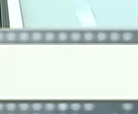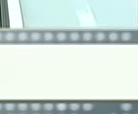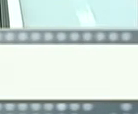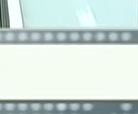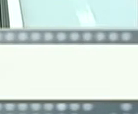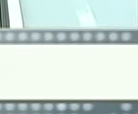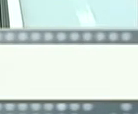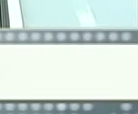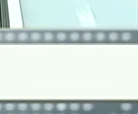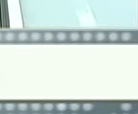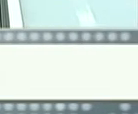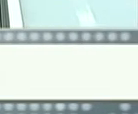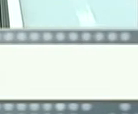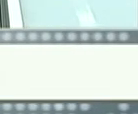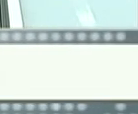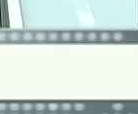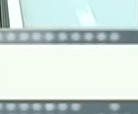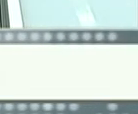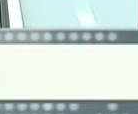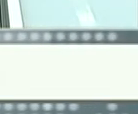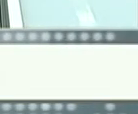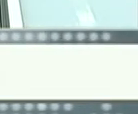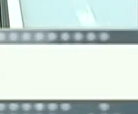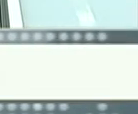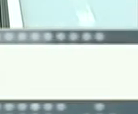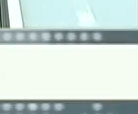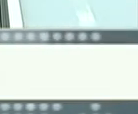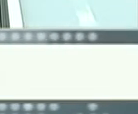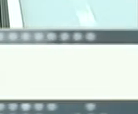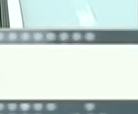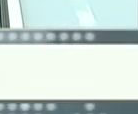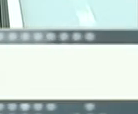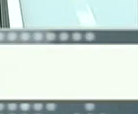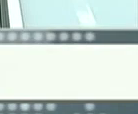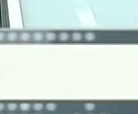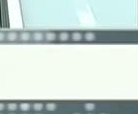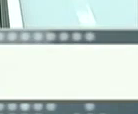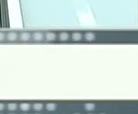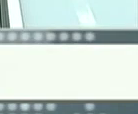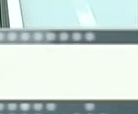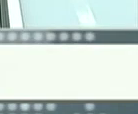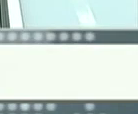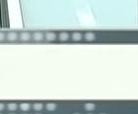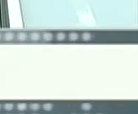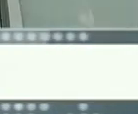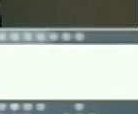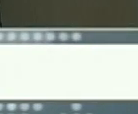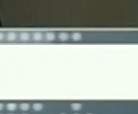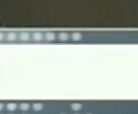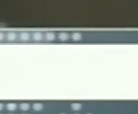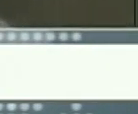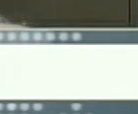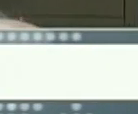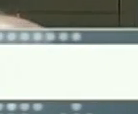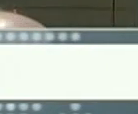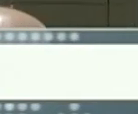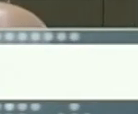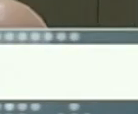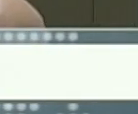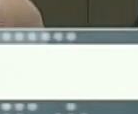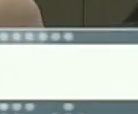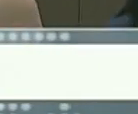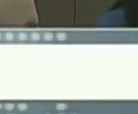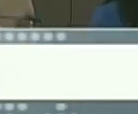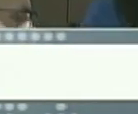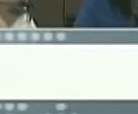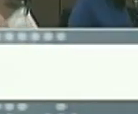que cuidarnos yo he extremado junto con Silvia y nuestra familia las medidas de seguridad ayer